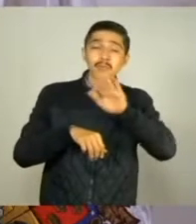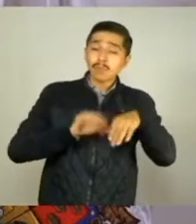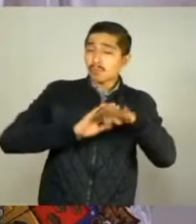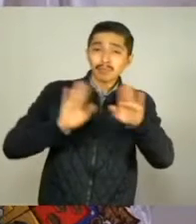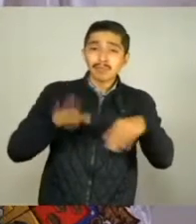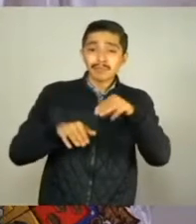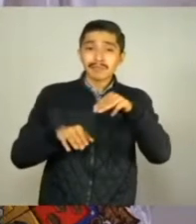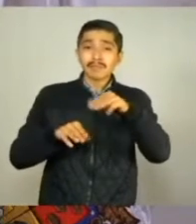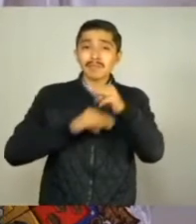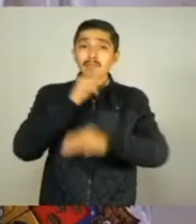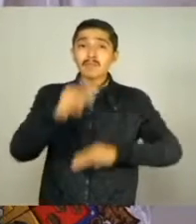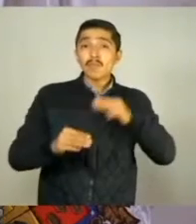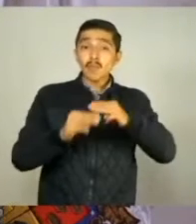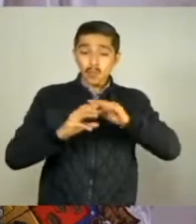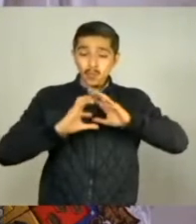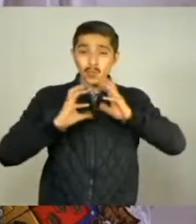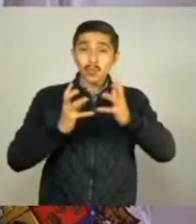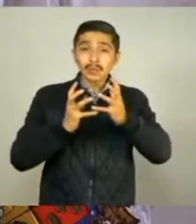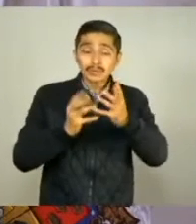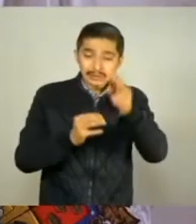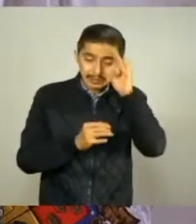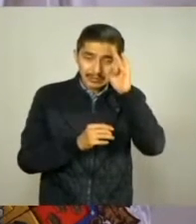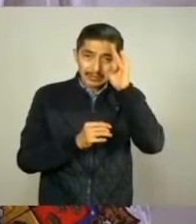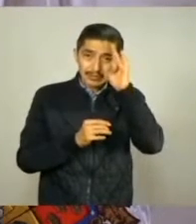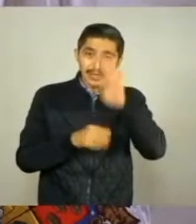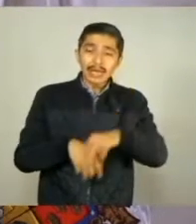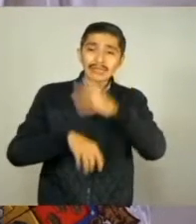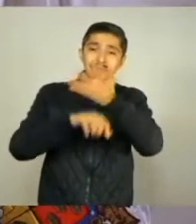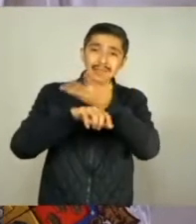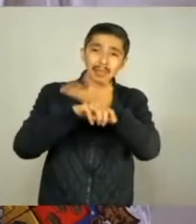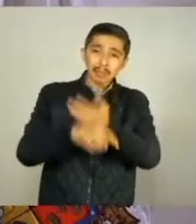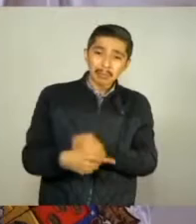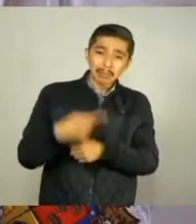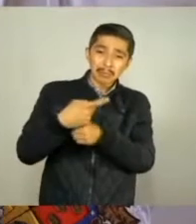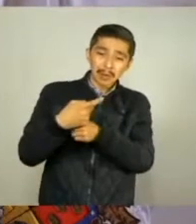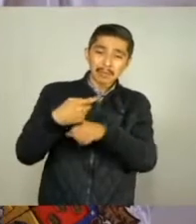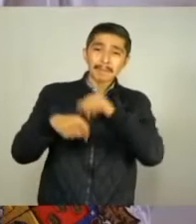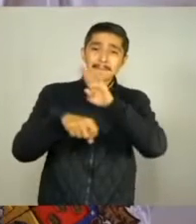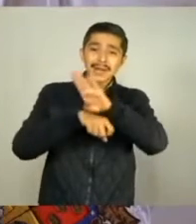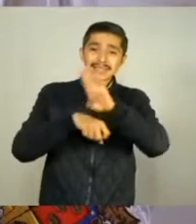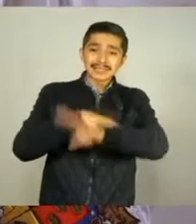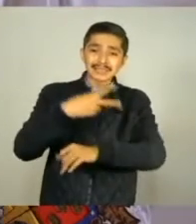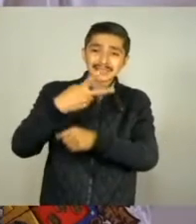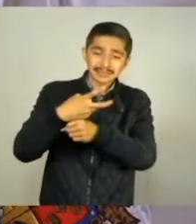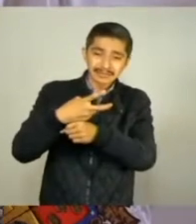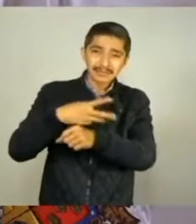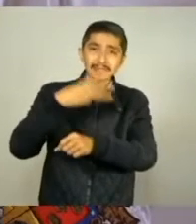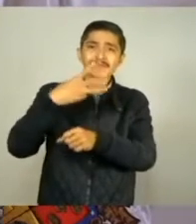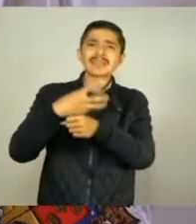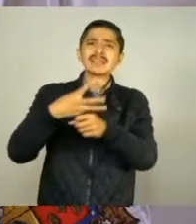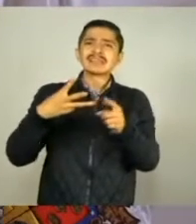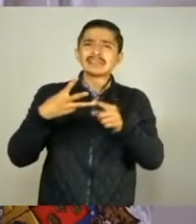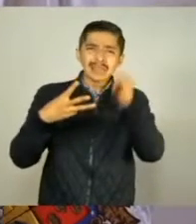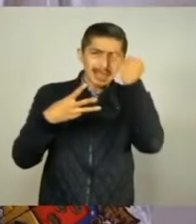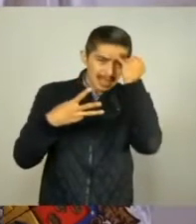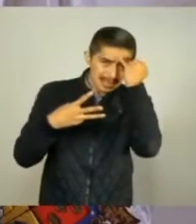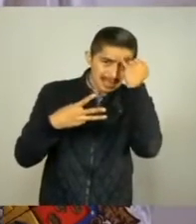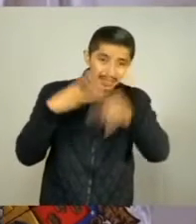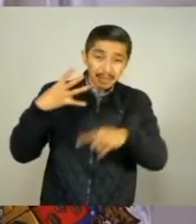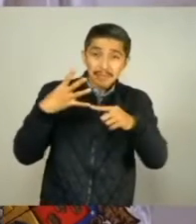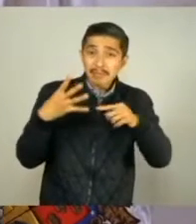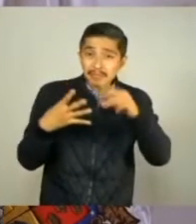que seguramente continuará en el año 2021. El reto que tenemos a partir de ahora es